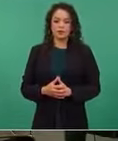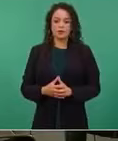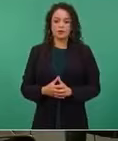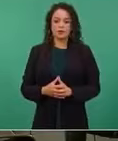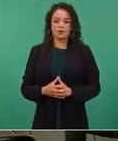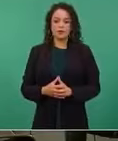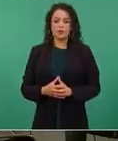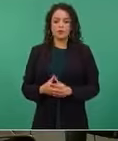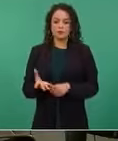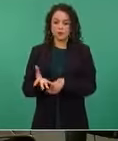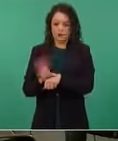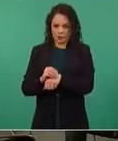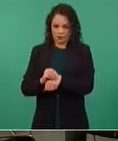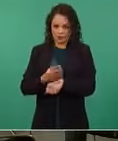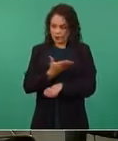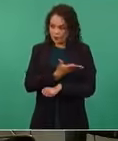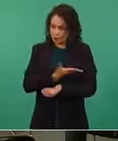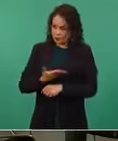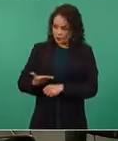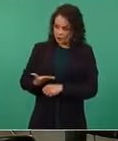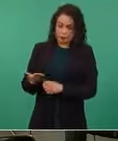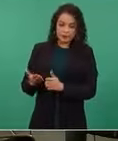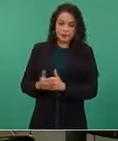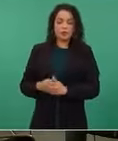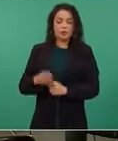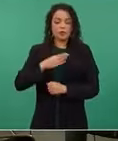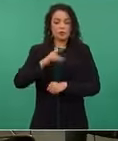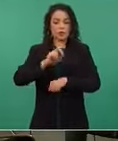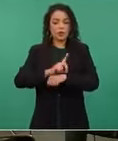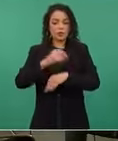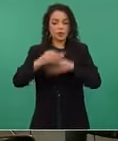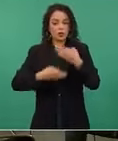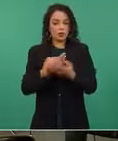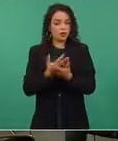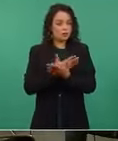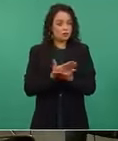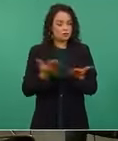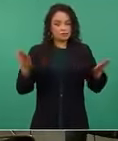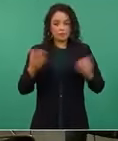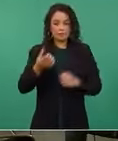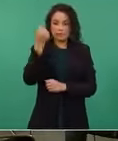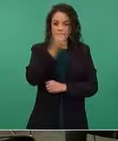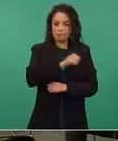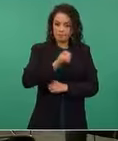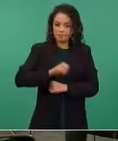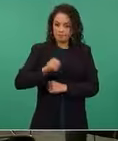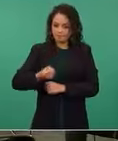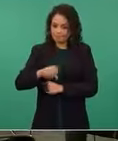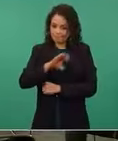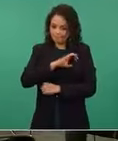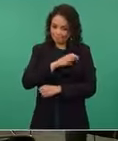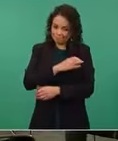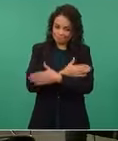Con su permiso, señor presidente. Buenos días a todas y todos ustedes. Los saludo con afecto.